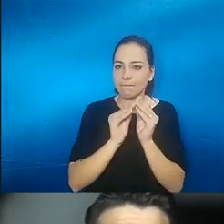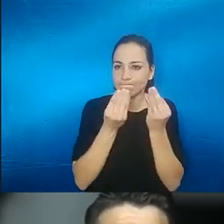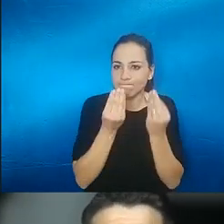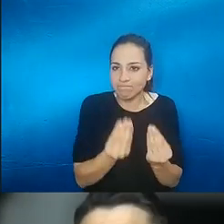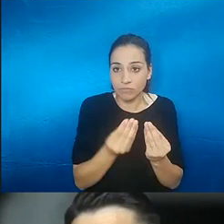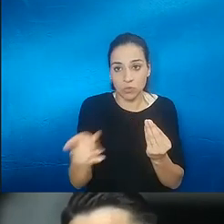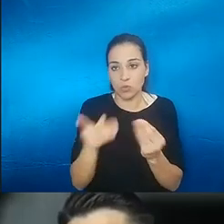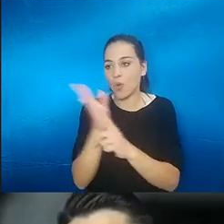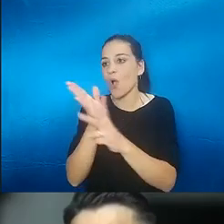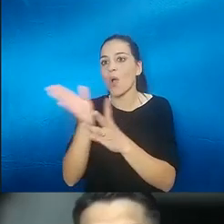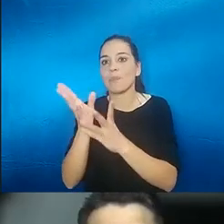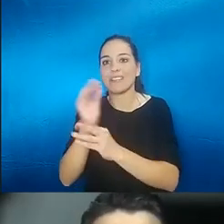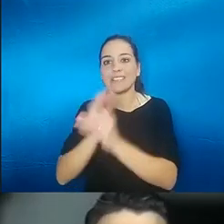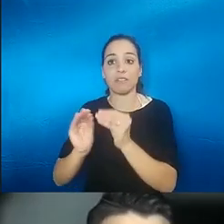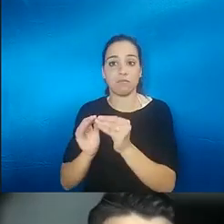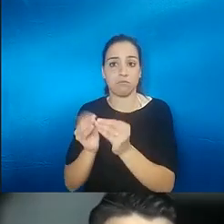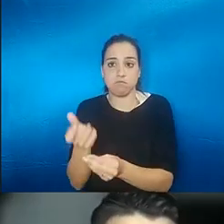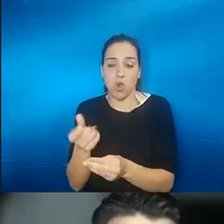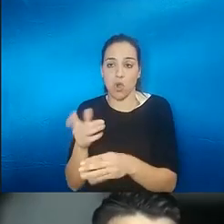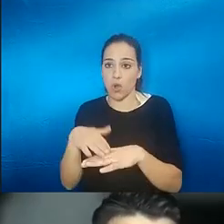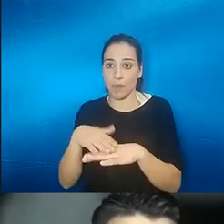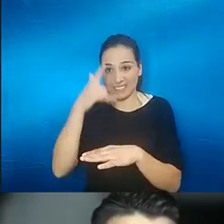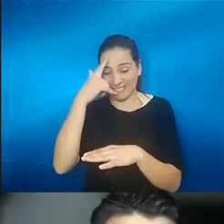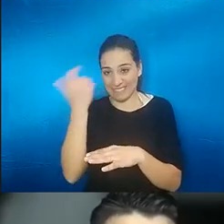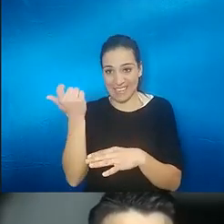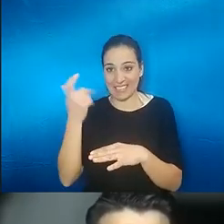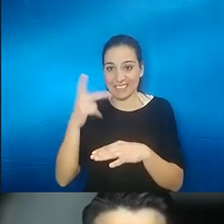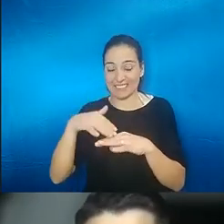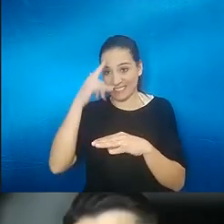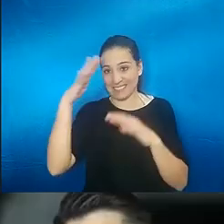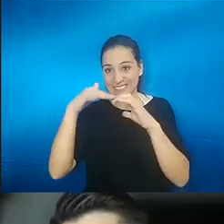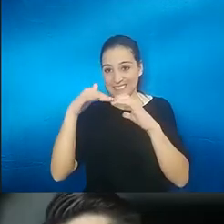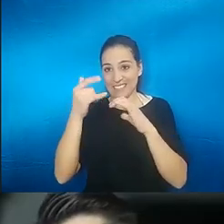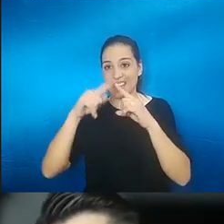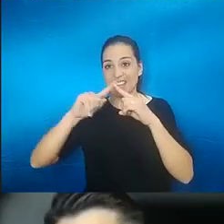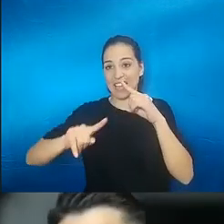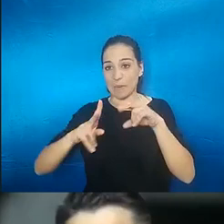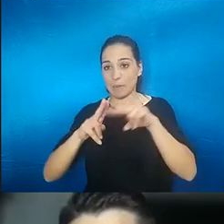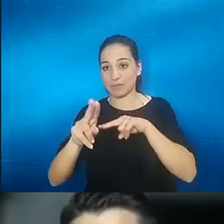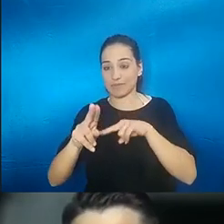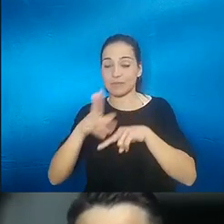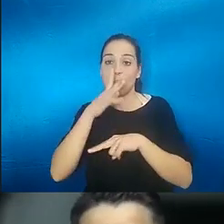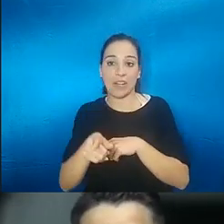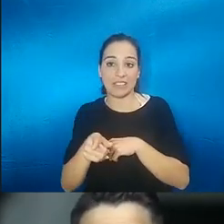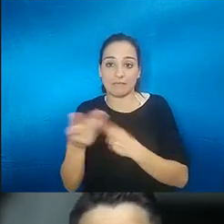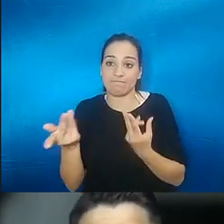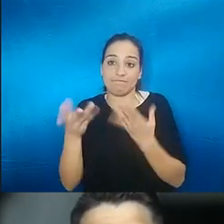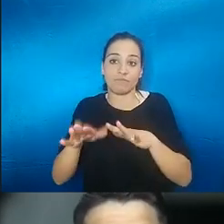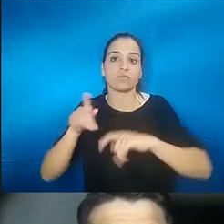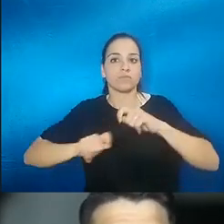opciones porque lo tuyo es una amputación del nervio entonces bueno tú has quedado en la asociación